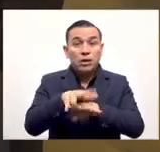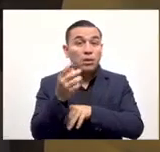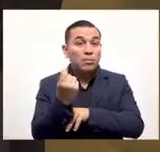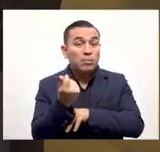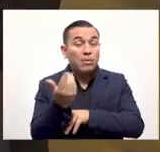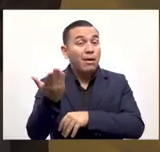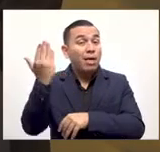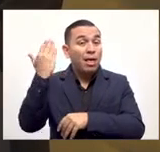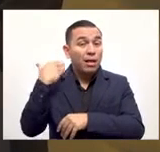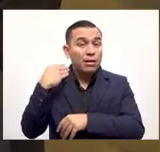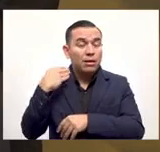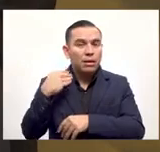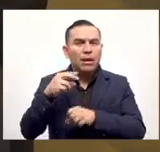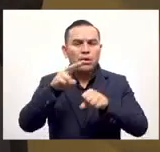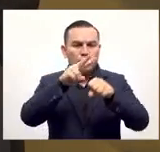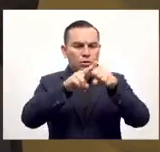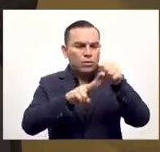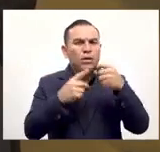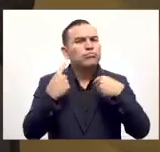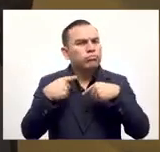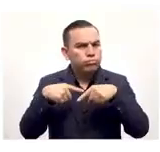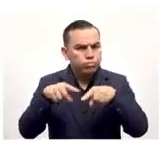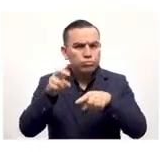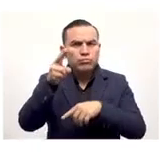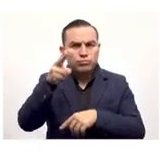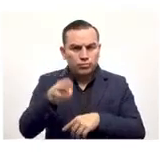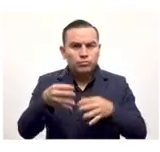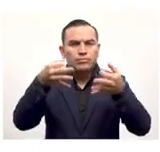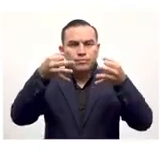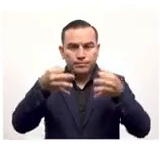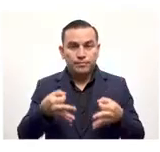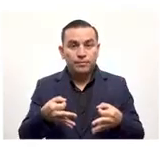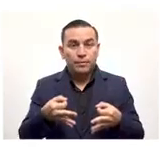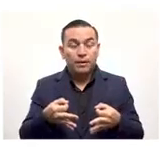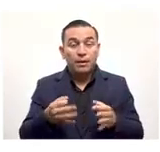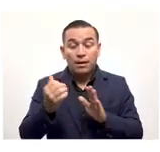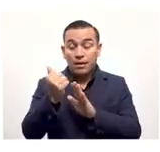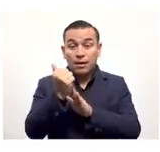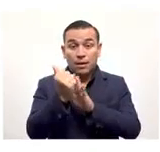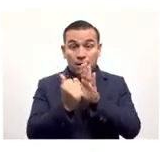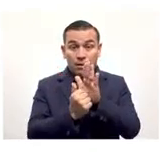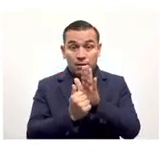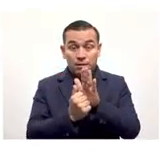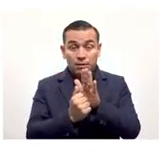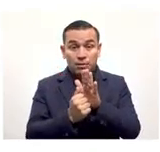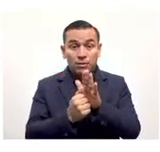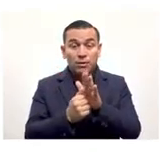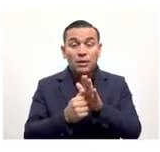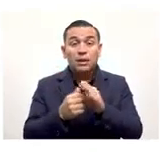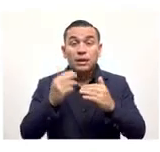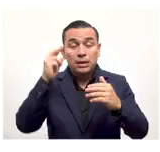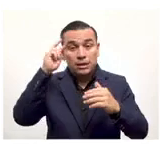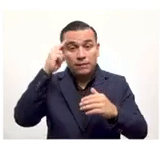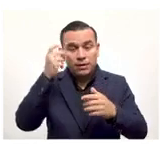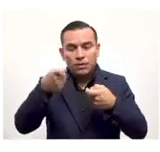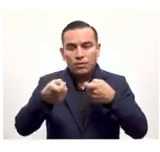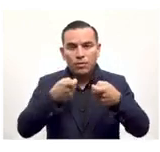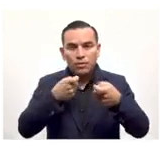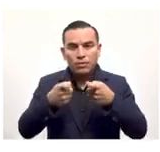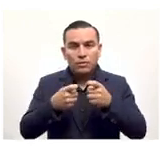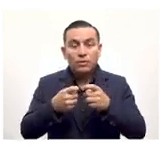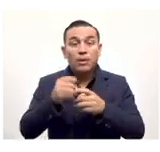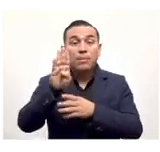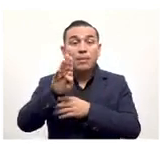dijimos anteriormente, los dólares van a seguir circulando, ya que esta ley no anula la ley de integración monetaria.